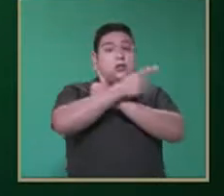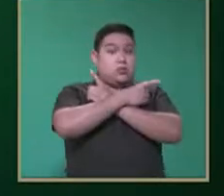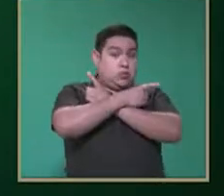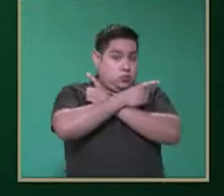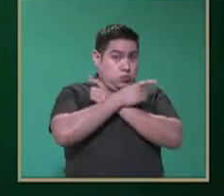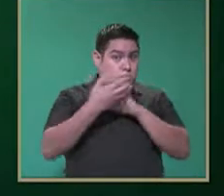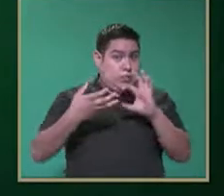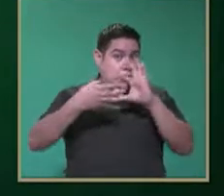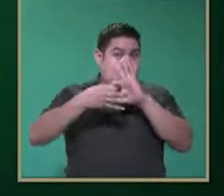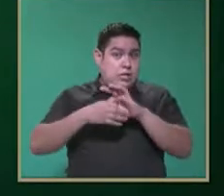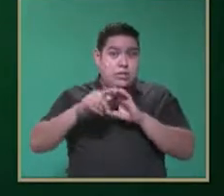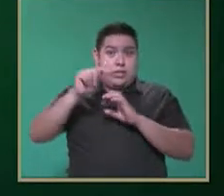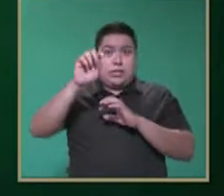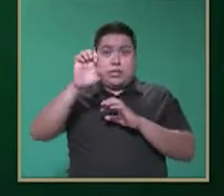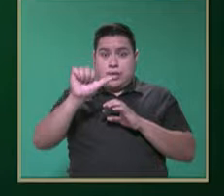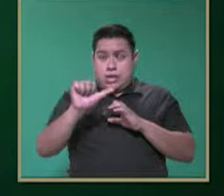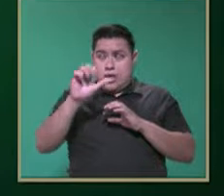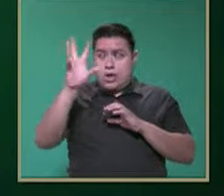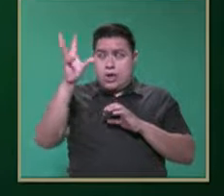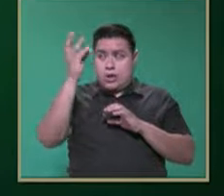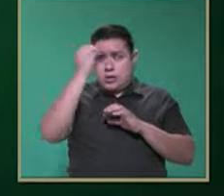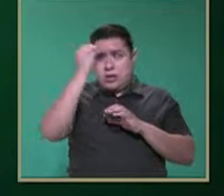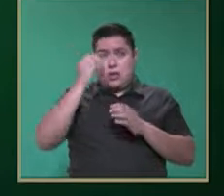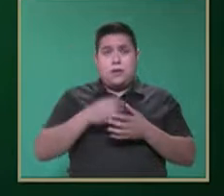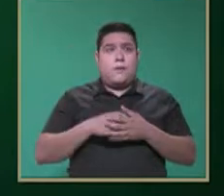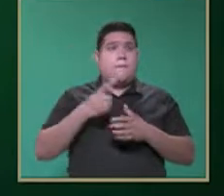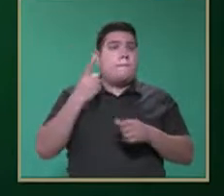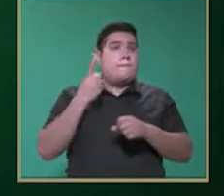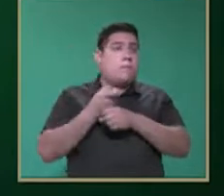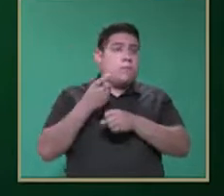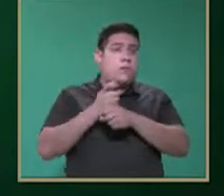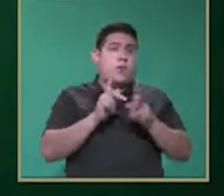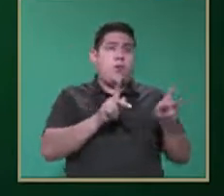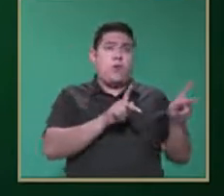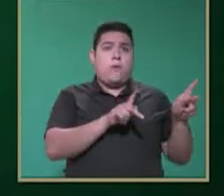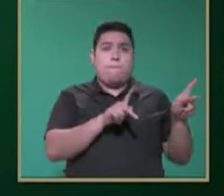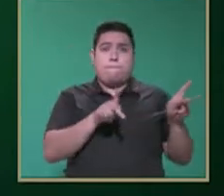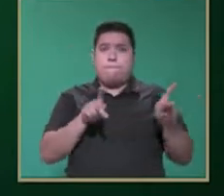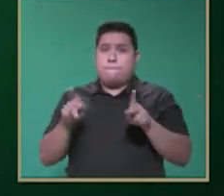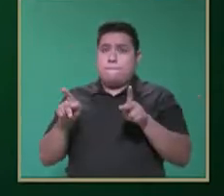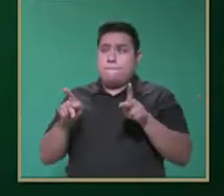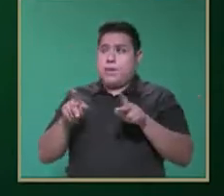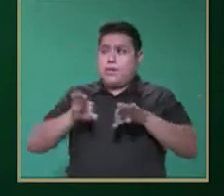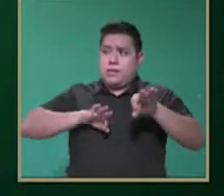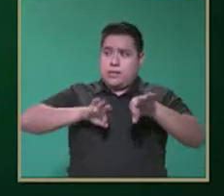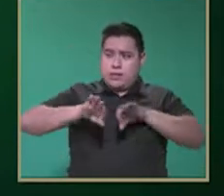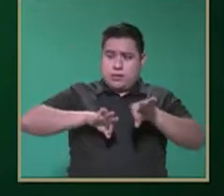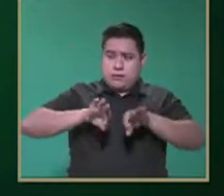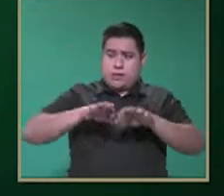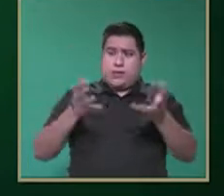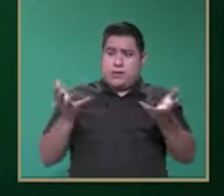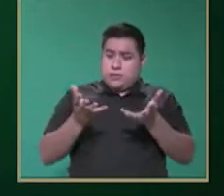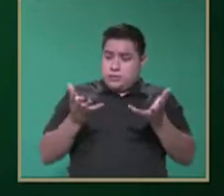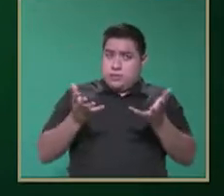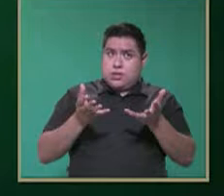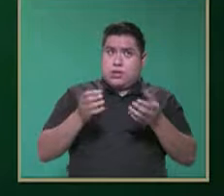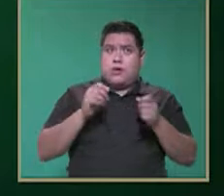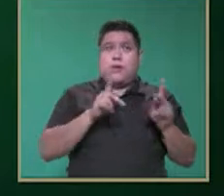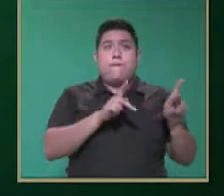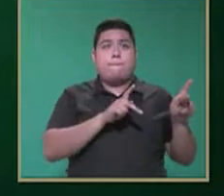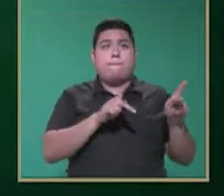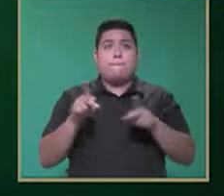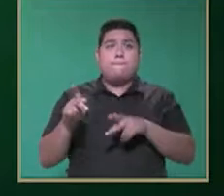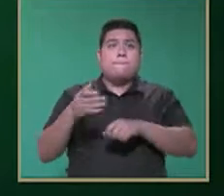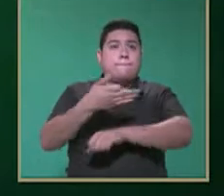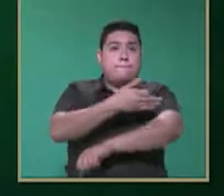Primeramente, establecer planes de trabajo o planes en familia